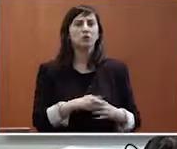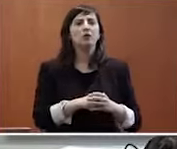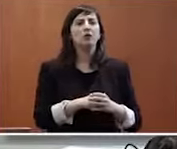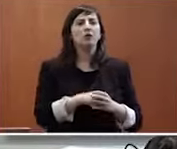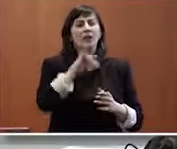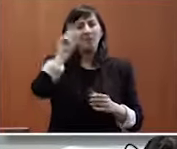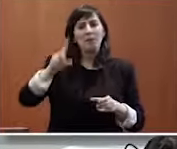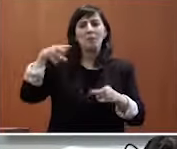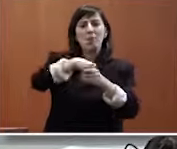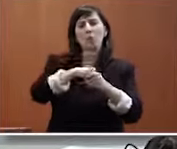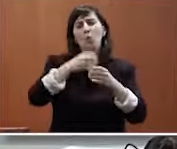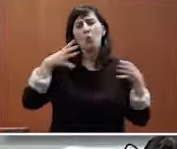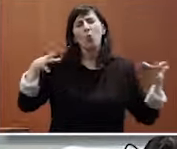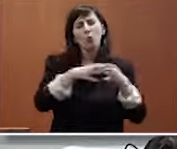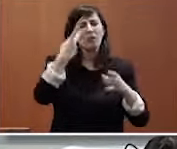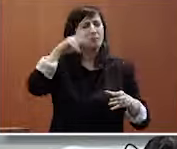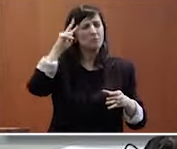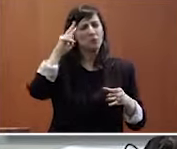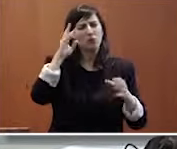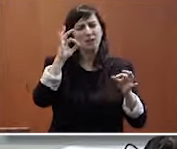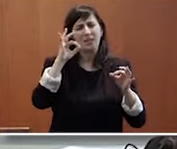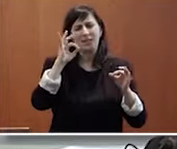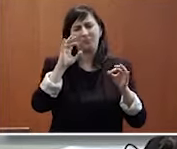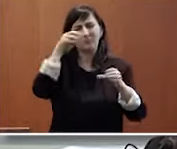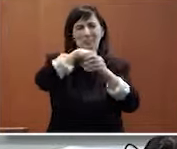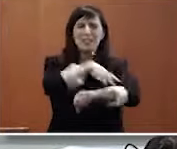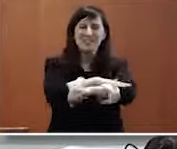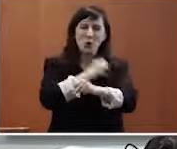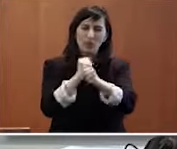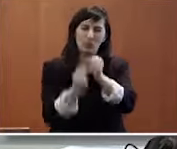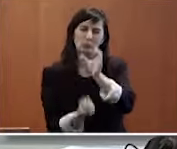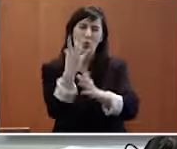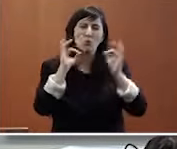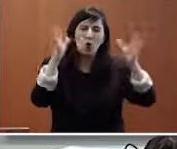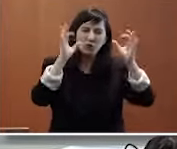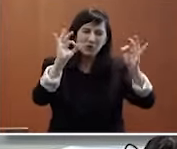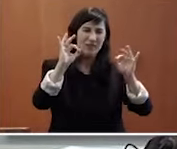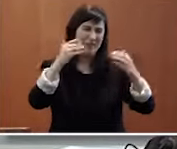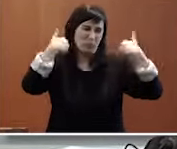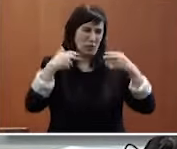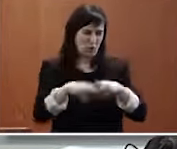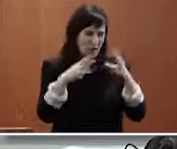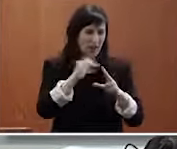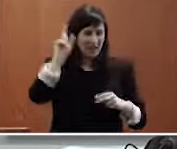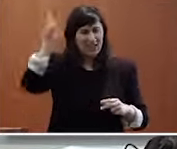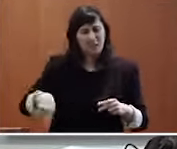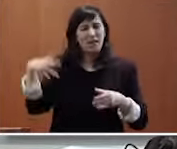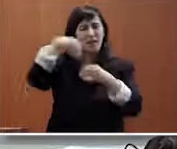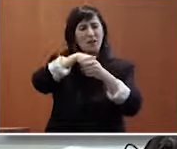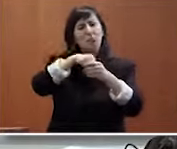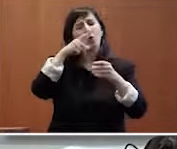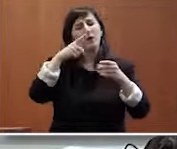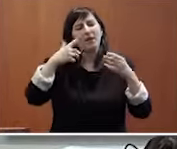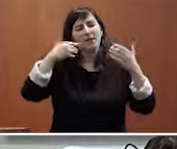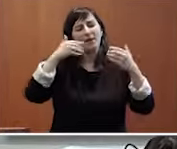membro do grupo de expertos en responsabilidade social da empresa creado por o Ministerio de Trabajo e membro do Consejo Estatal de responsabilidade social da